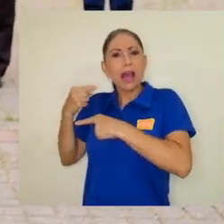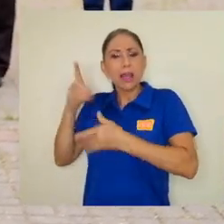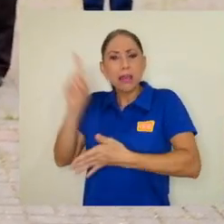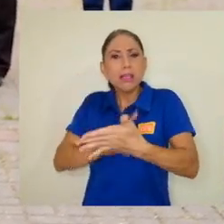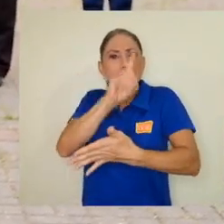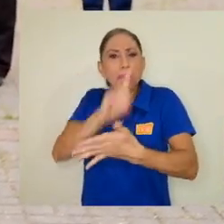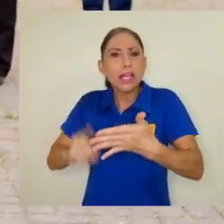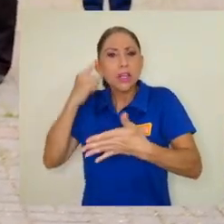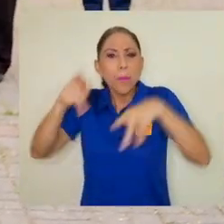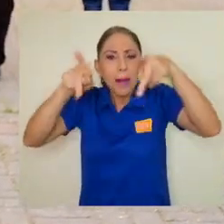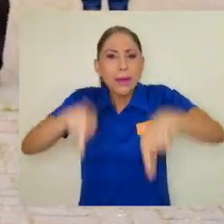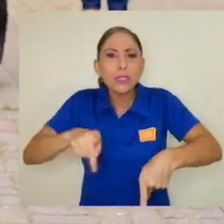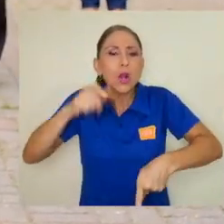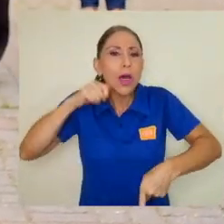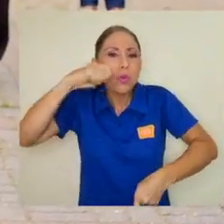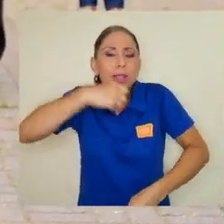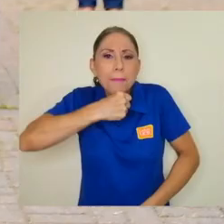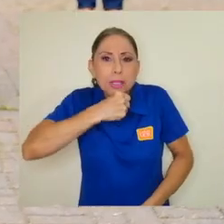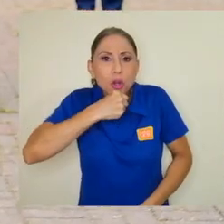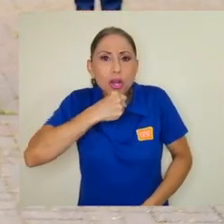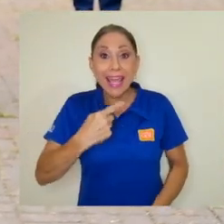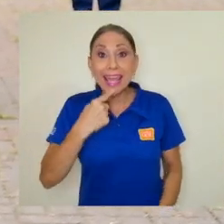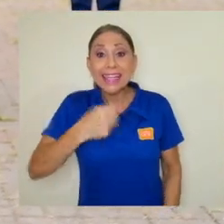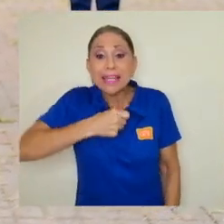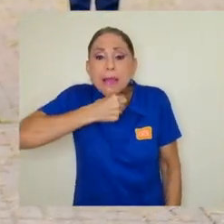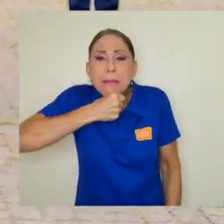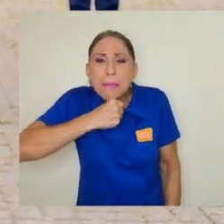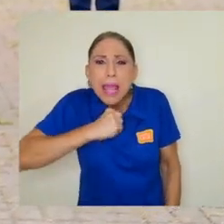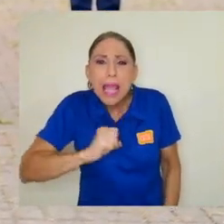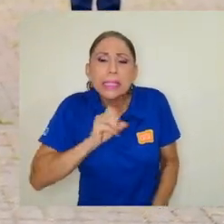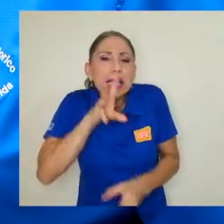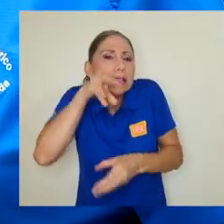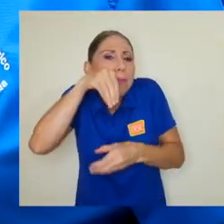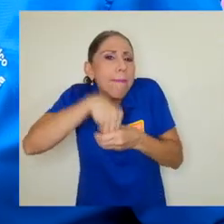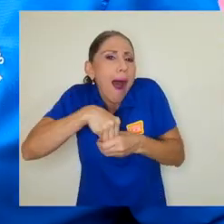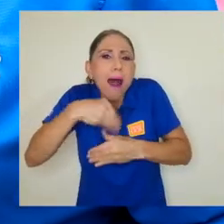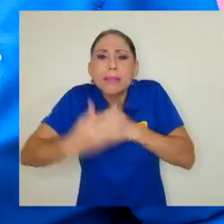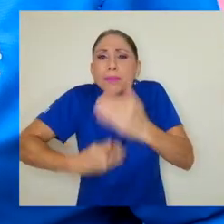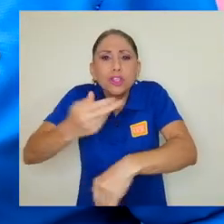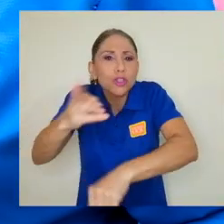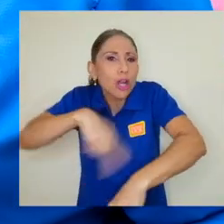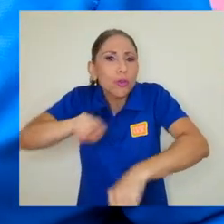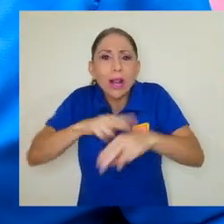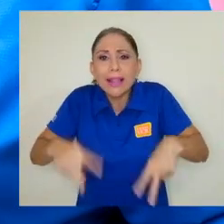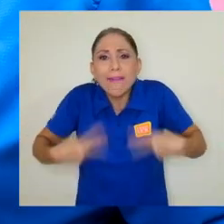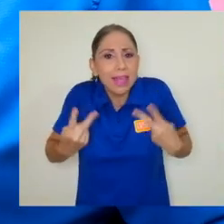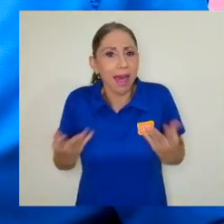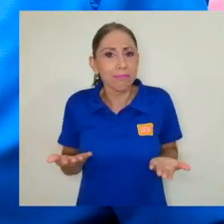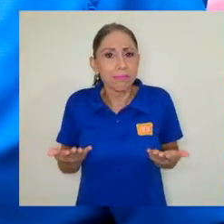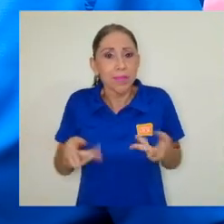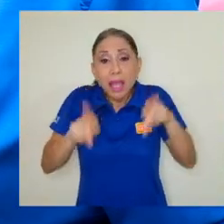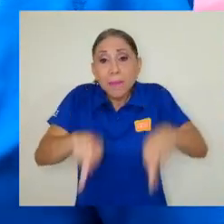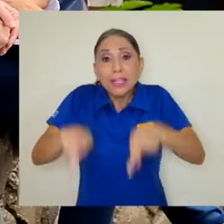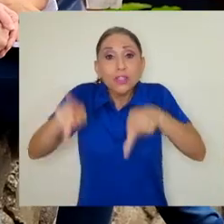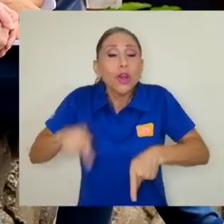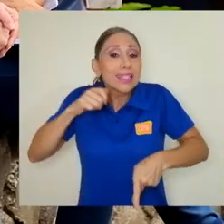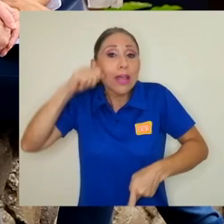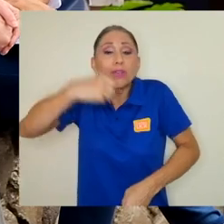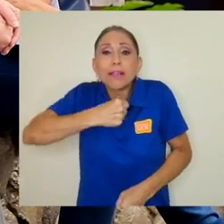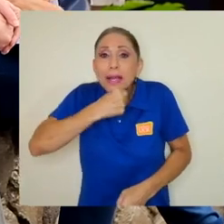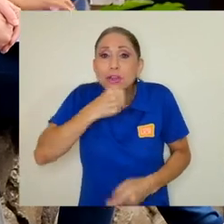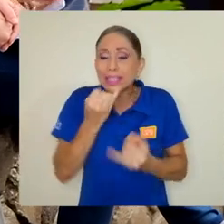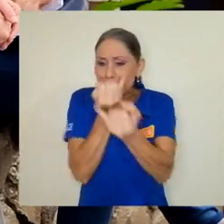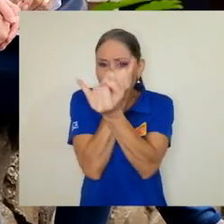población adulta mayor y sostiene que la vejez es parte del proceso natural de la vida y que las personas adultas mayores